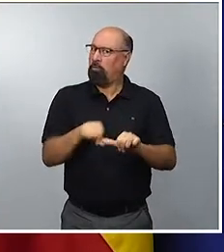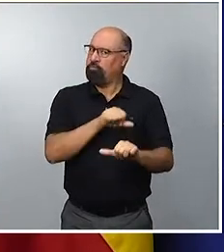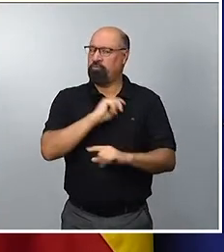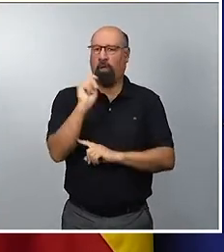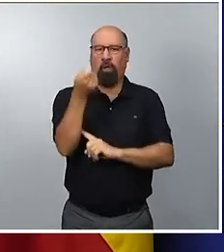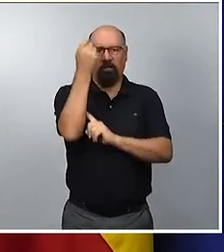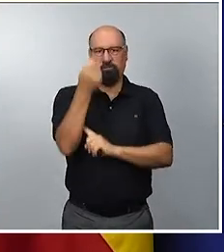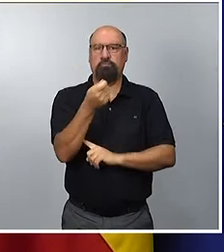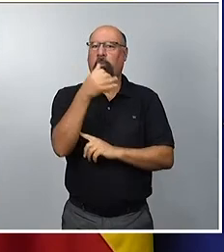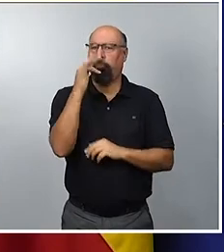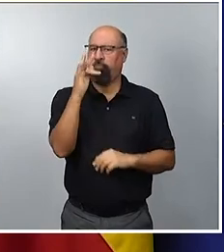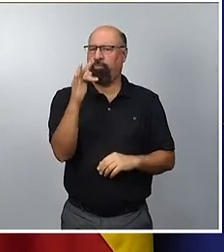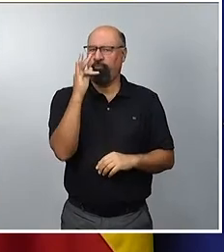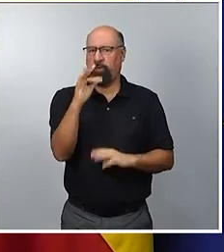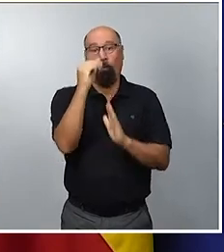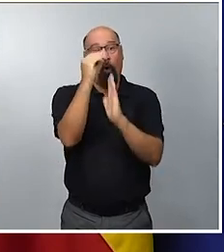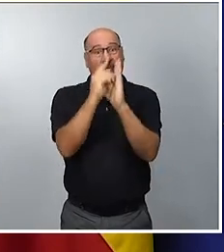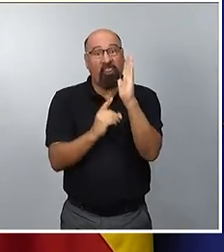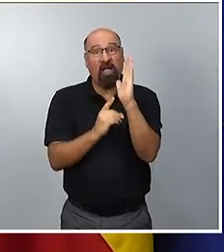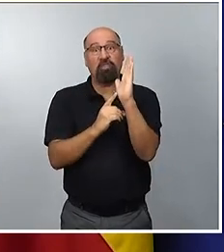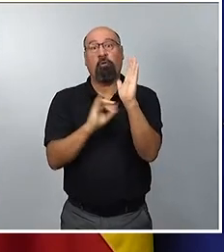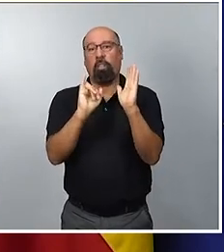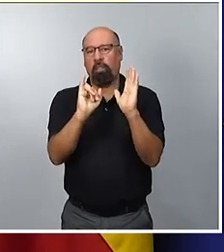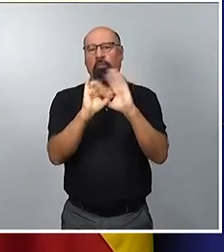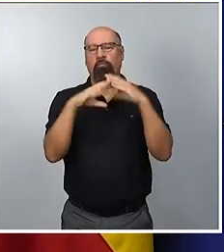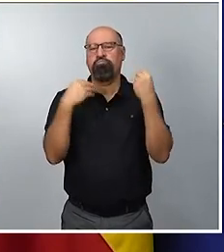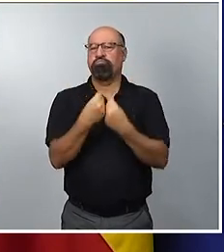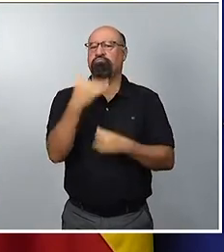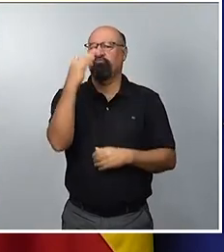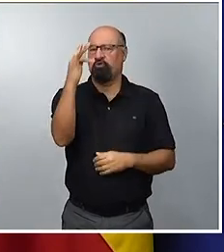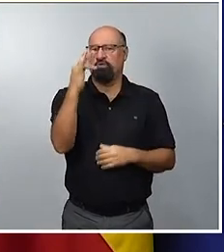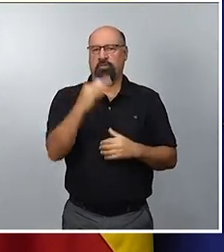a tenor de esos datos, de los resultados de esta política migratoria.